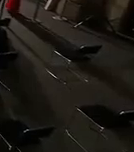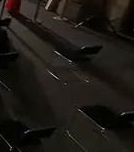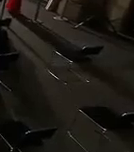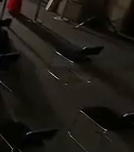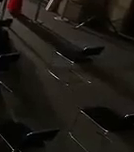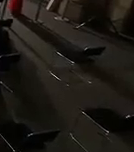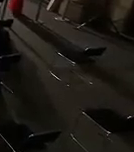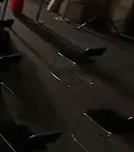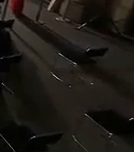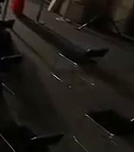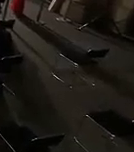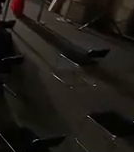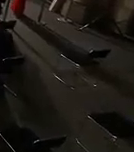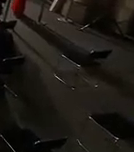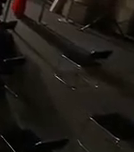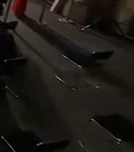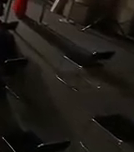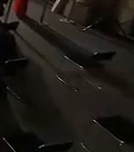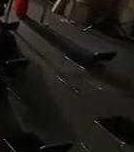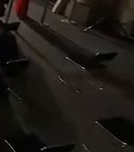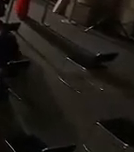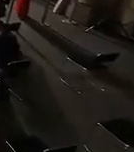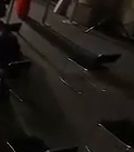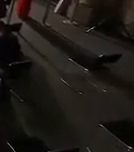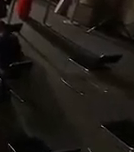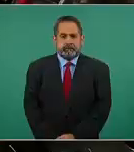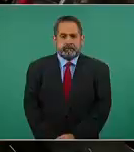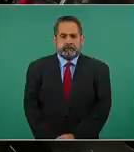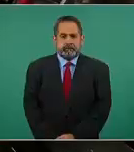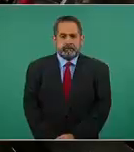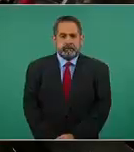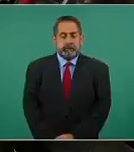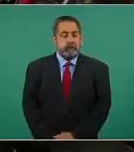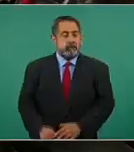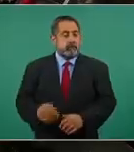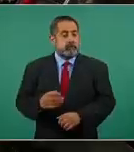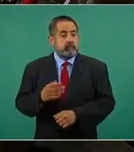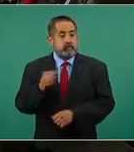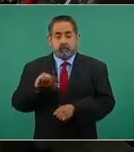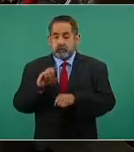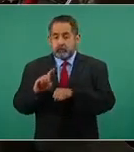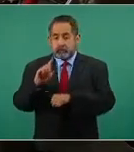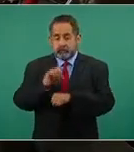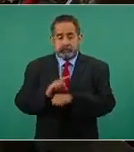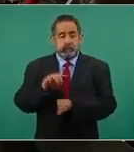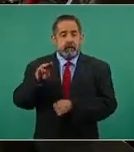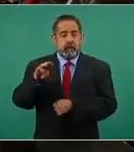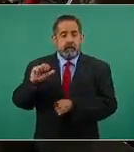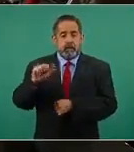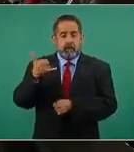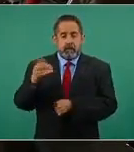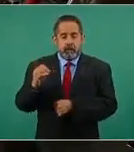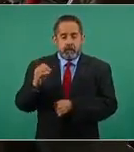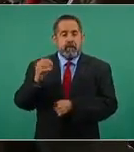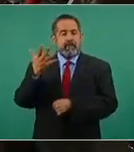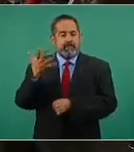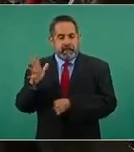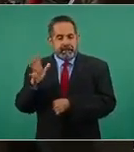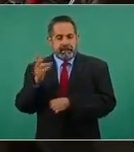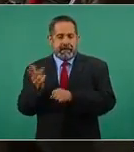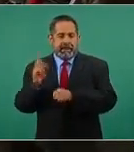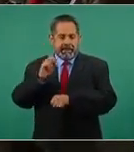El lunes 10 de mayo enviamos